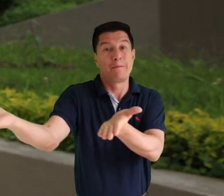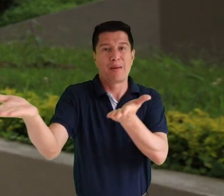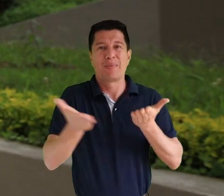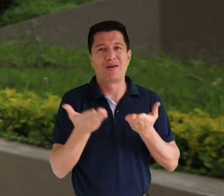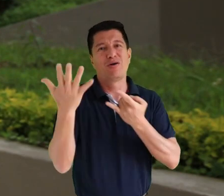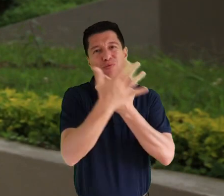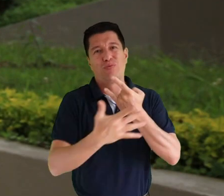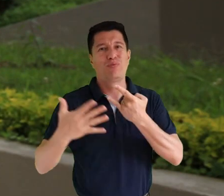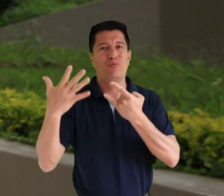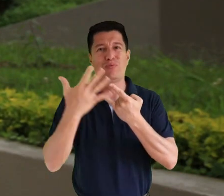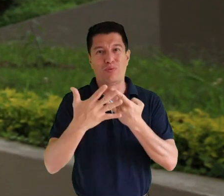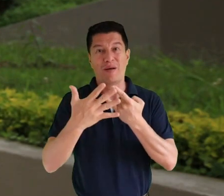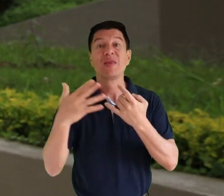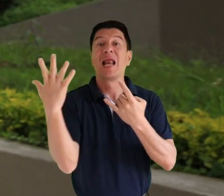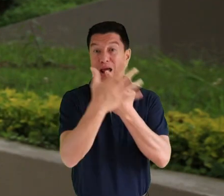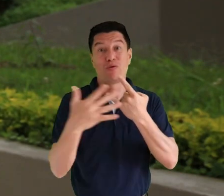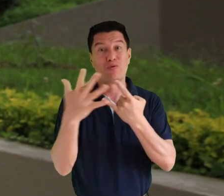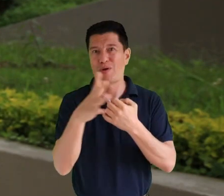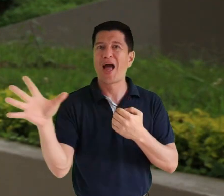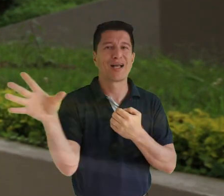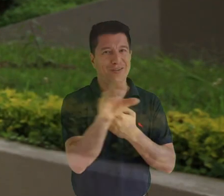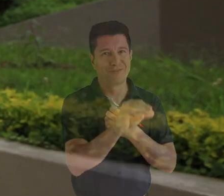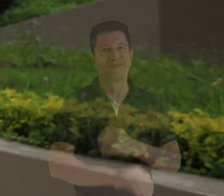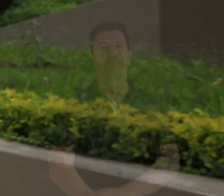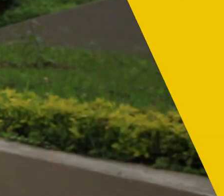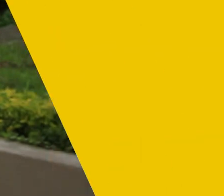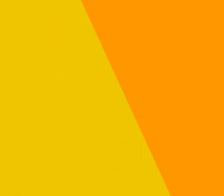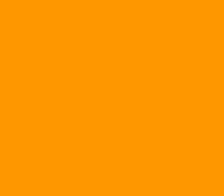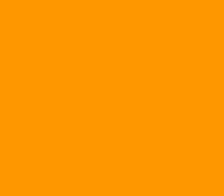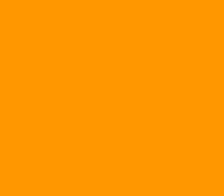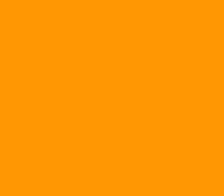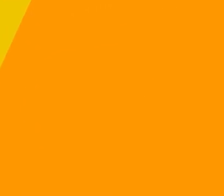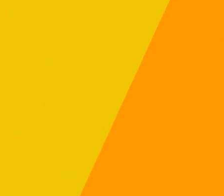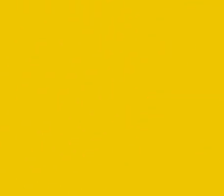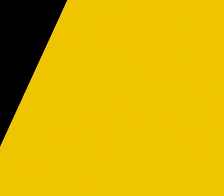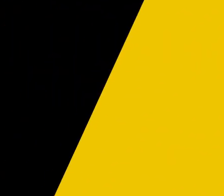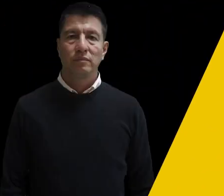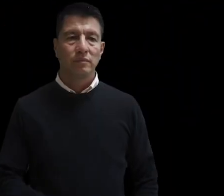Bienvenidos a la Universidad de Cundinamarca, la universidad de todos.